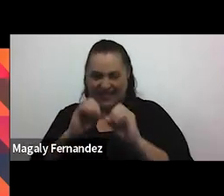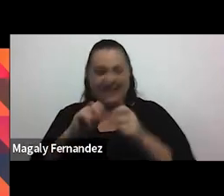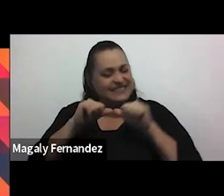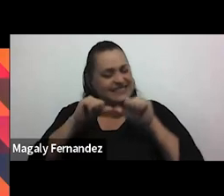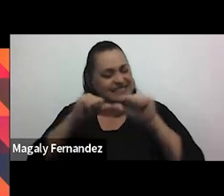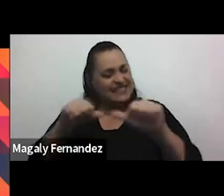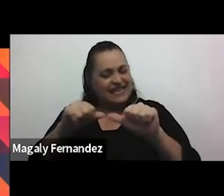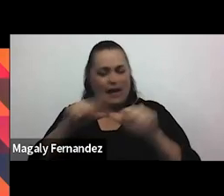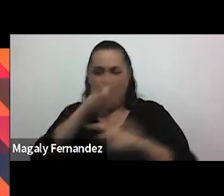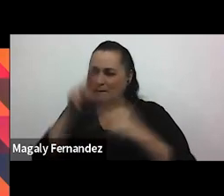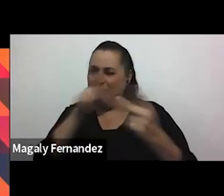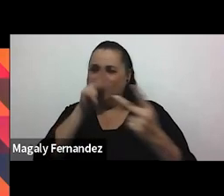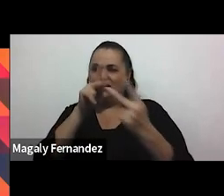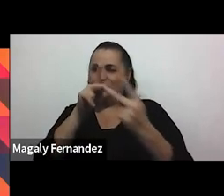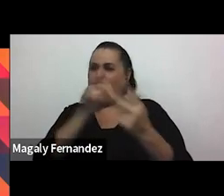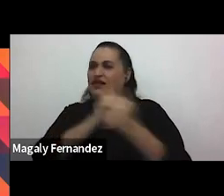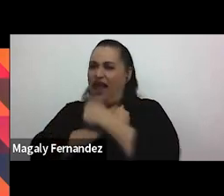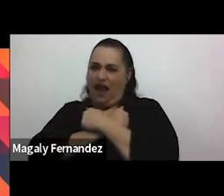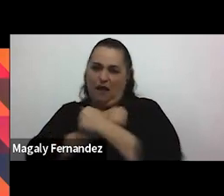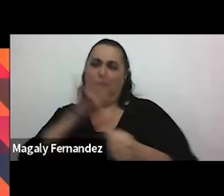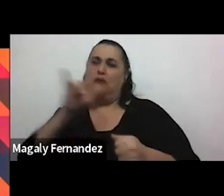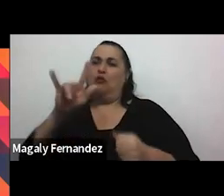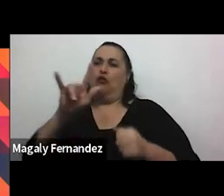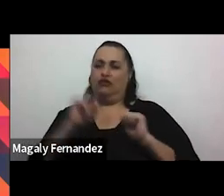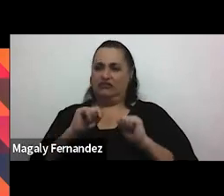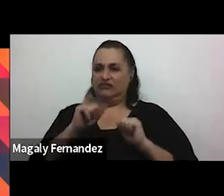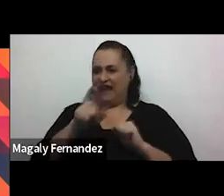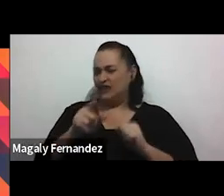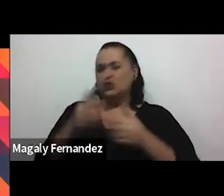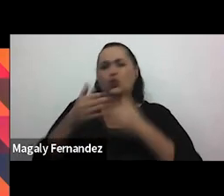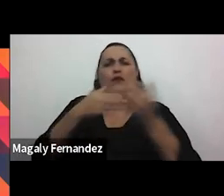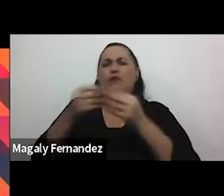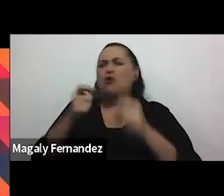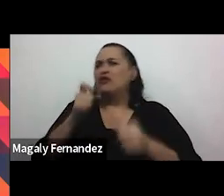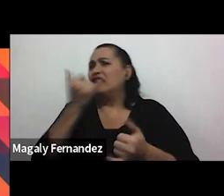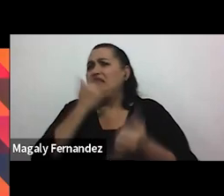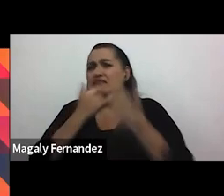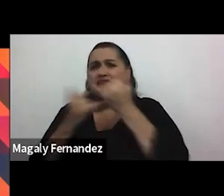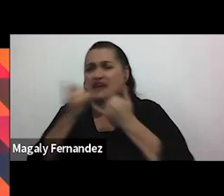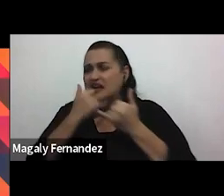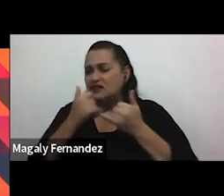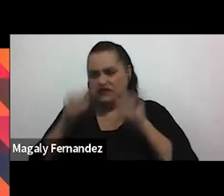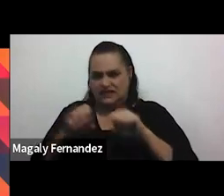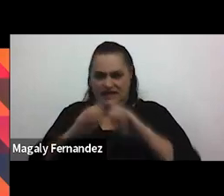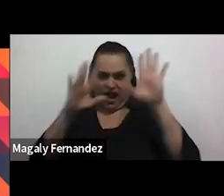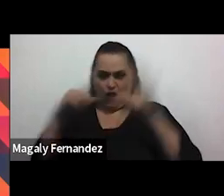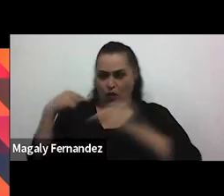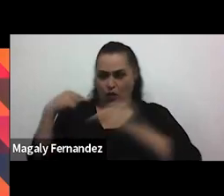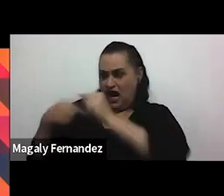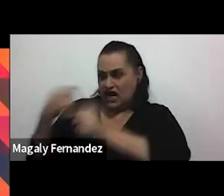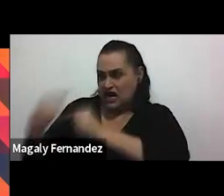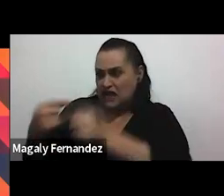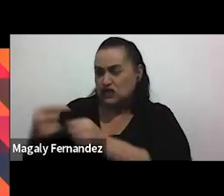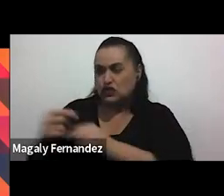percepción del amor. El verdadero amor es el que nace a pesar de todos los defectos. Claro que sí, si estamos ante una generación que ha crecido con crepúsculo,